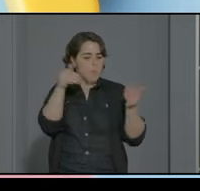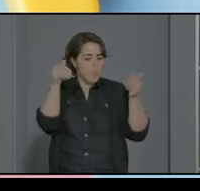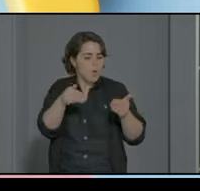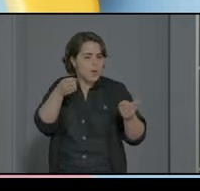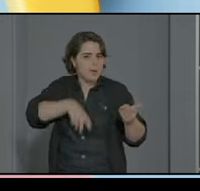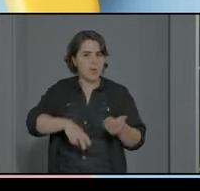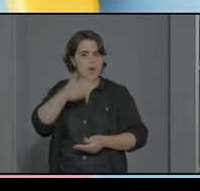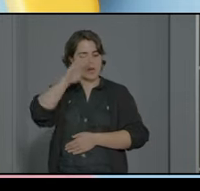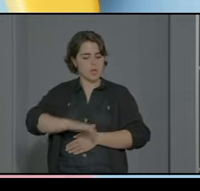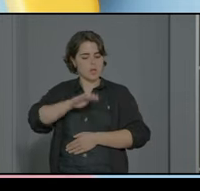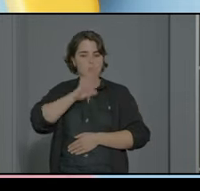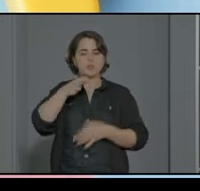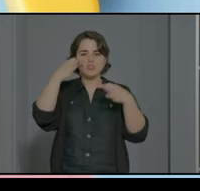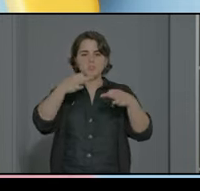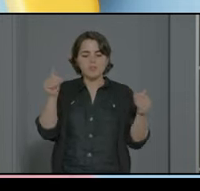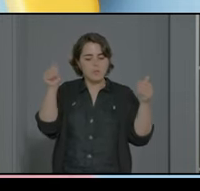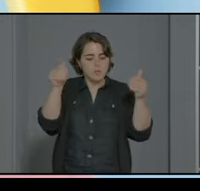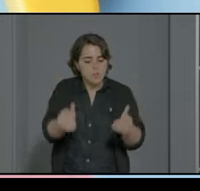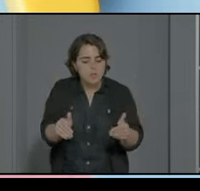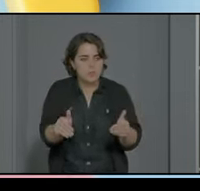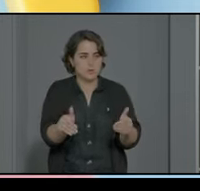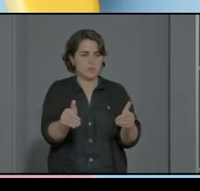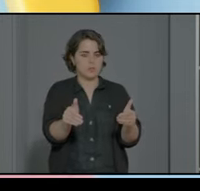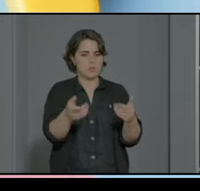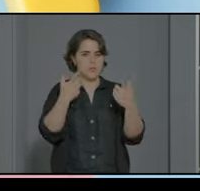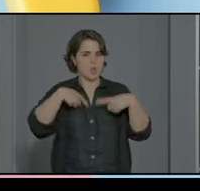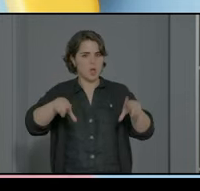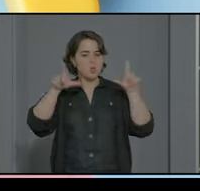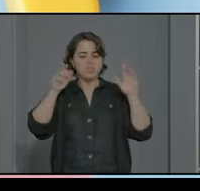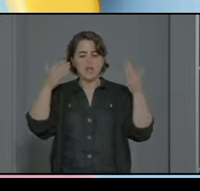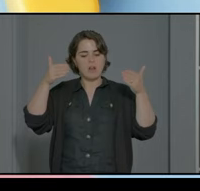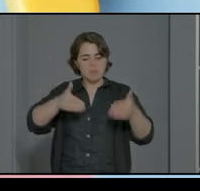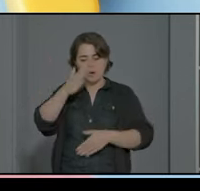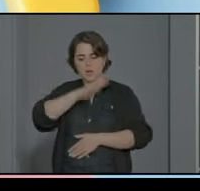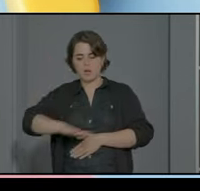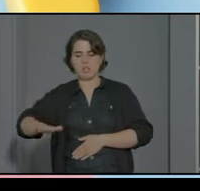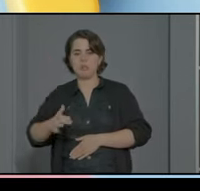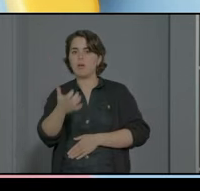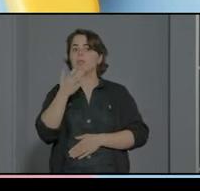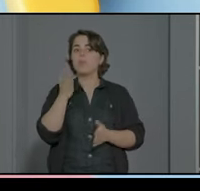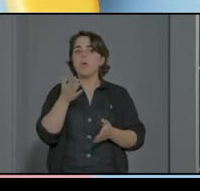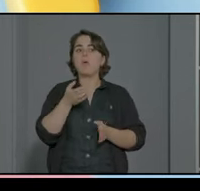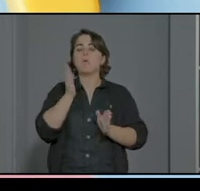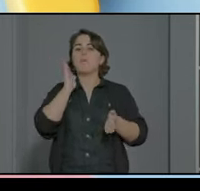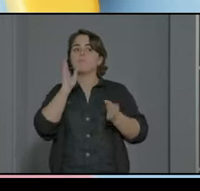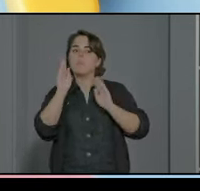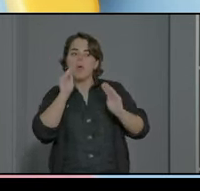ponemos esa mirada en nuestro niño o sea observamos con ojos de niño siguiendo esta pedagogía al final